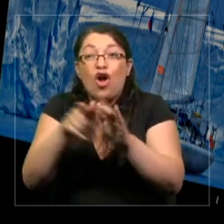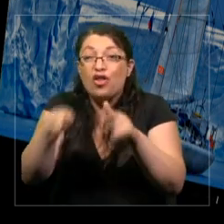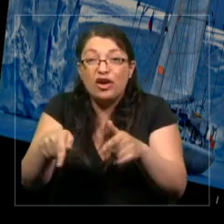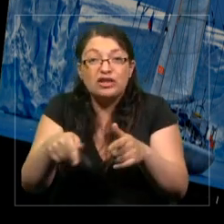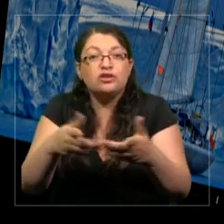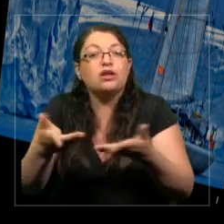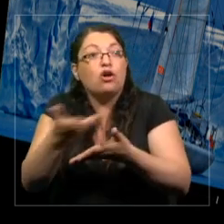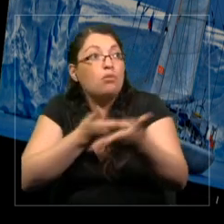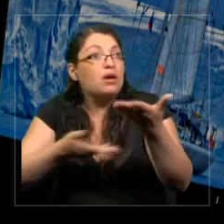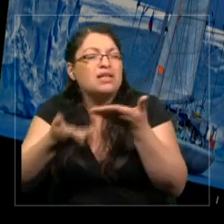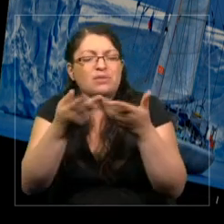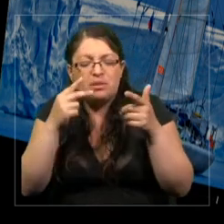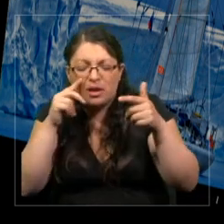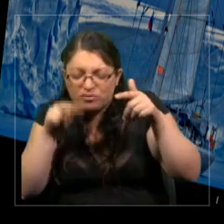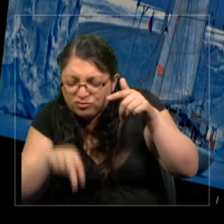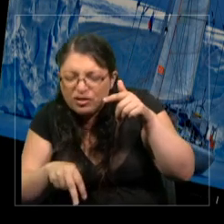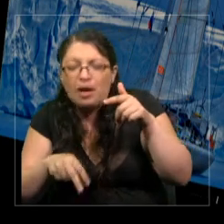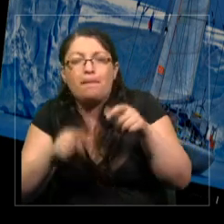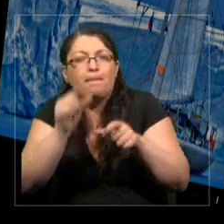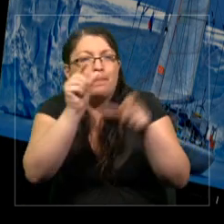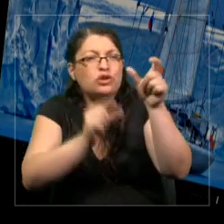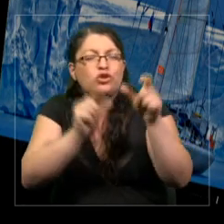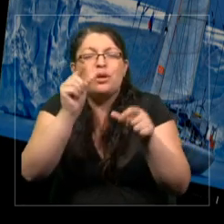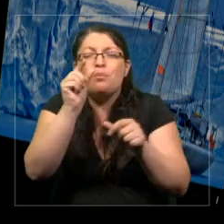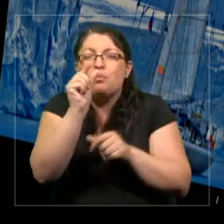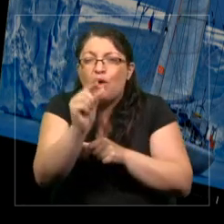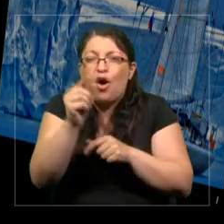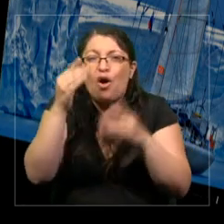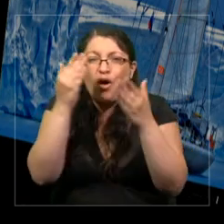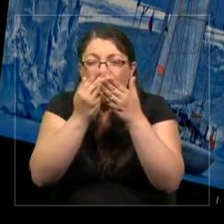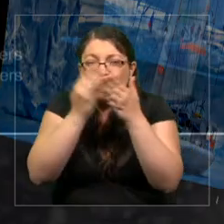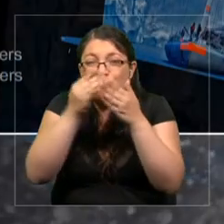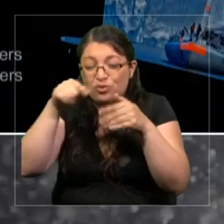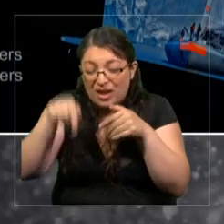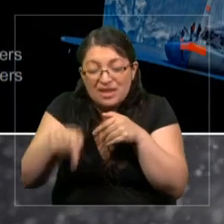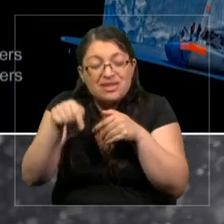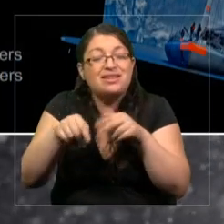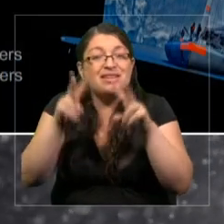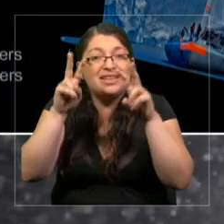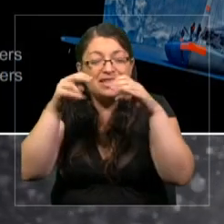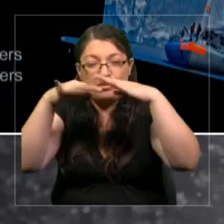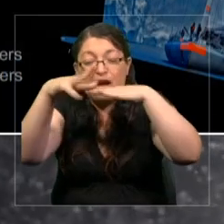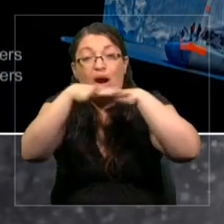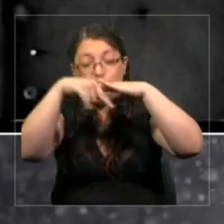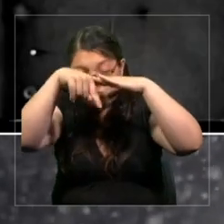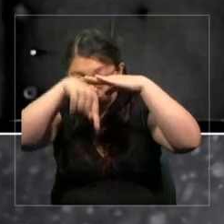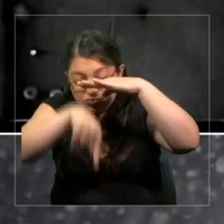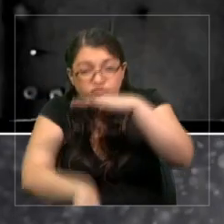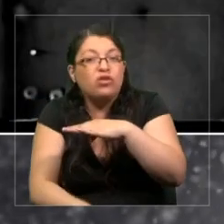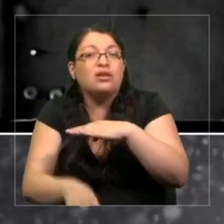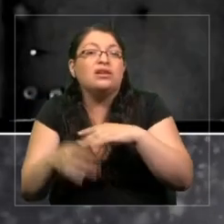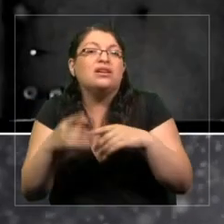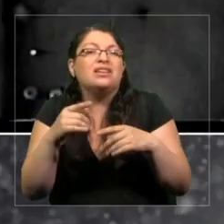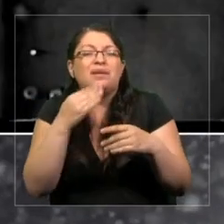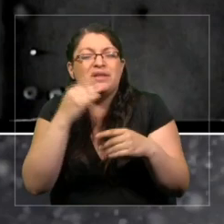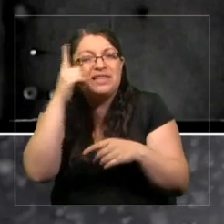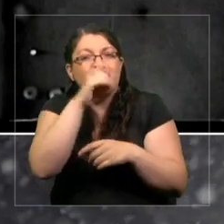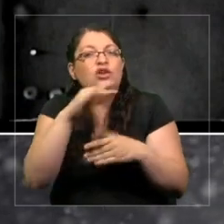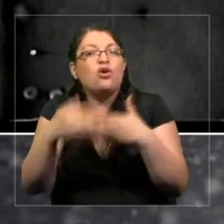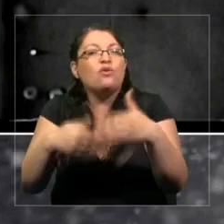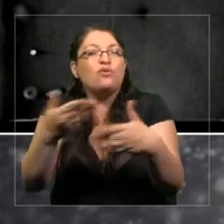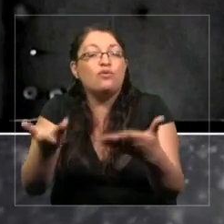personas estudian, es bastante complejo en términos de funciones. Para darles un ejemplo,